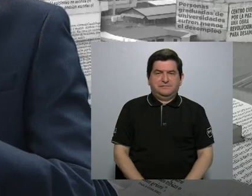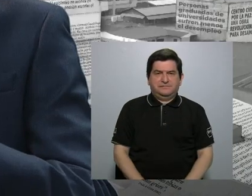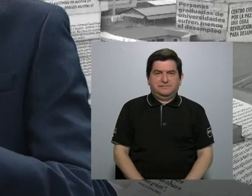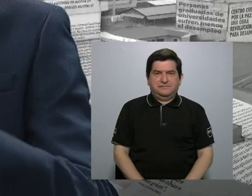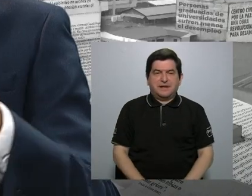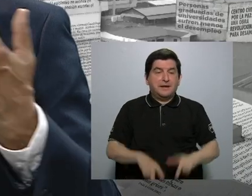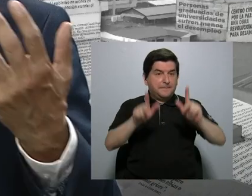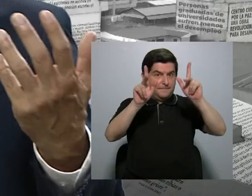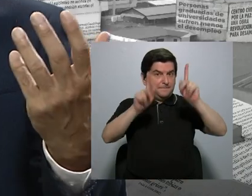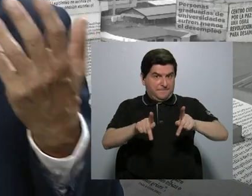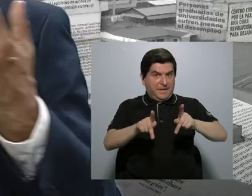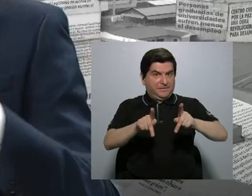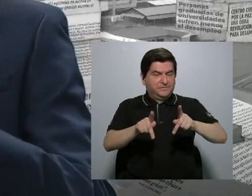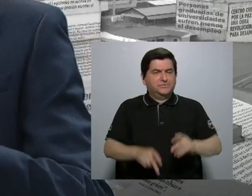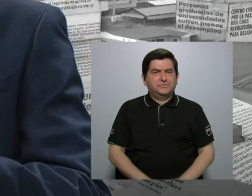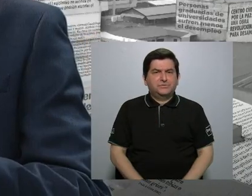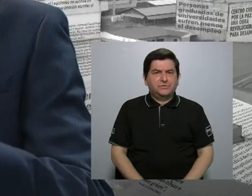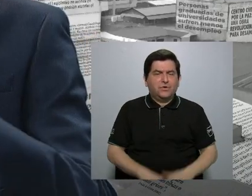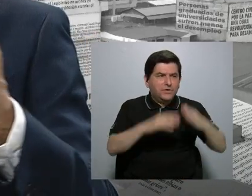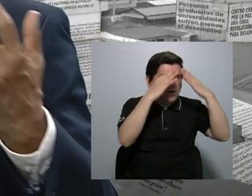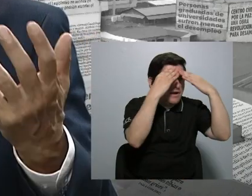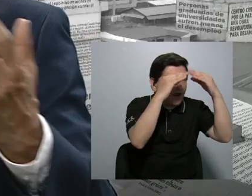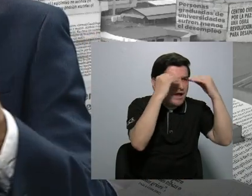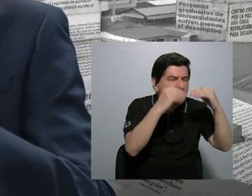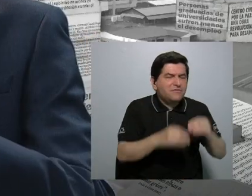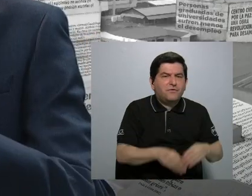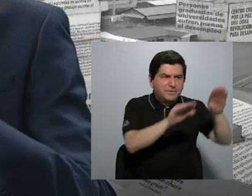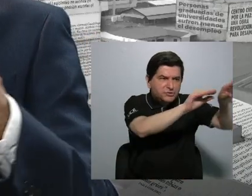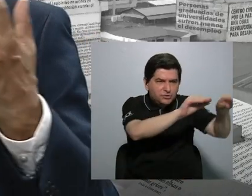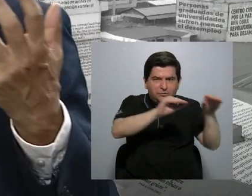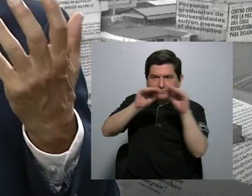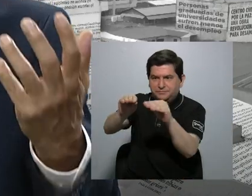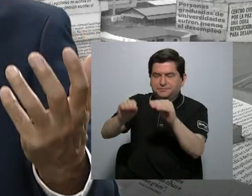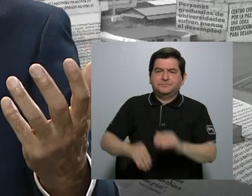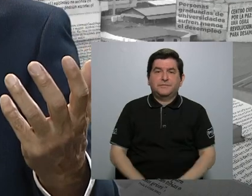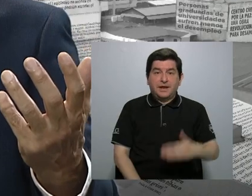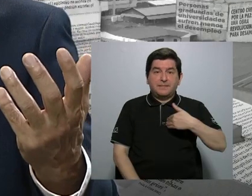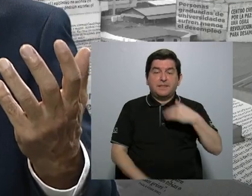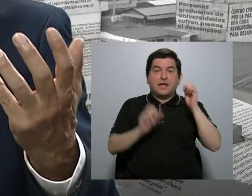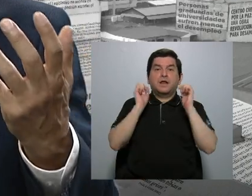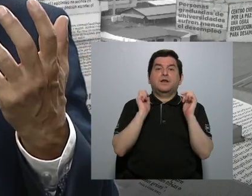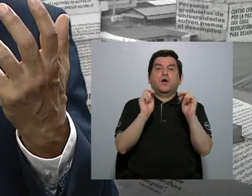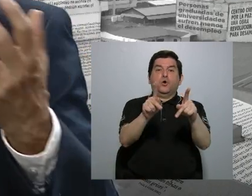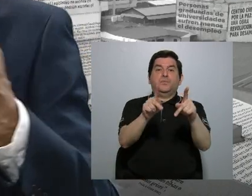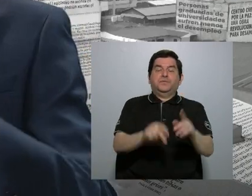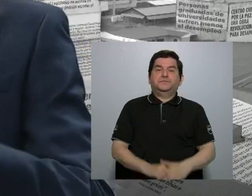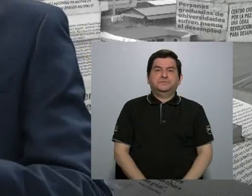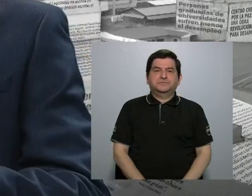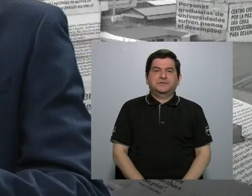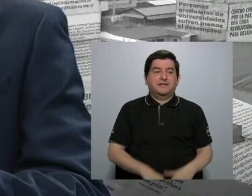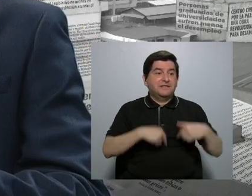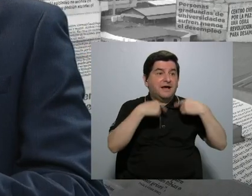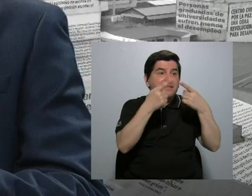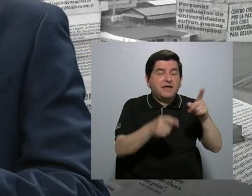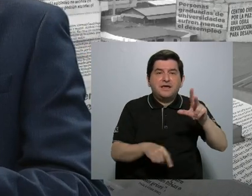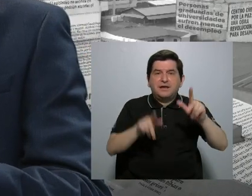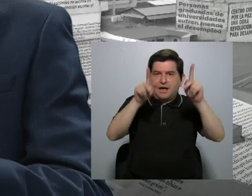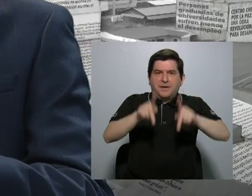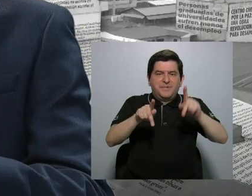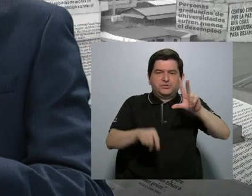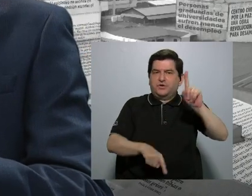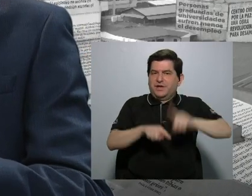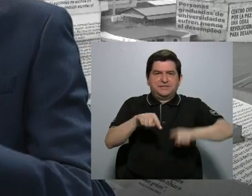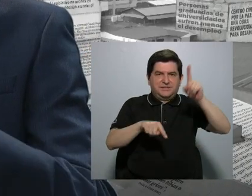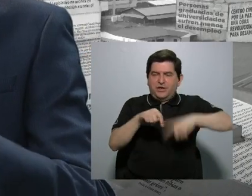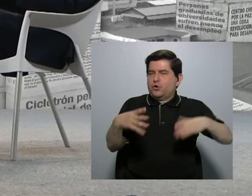es una persona que traslada información de un lado a otro, porque él tiene la posibilidad de ir en lugar de las personas que no pueden